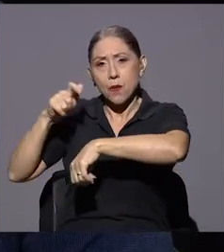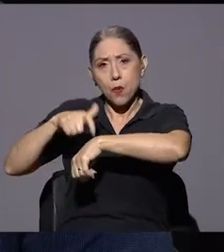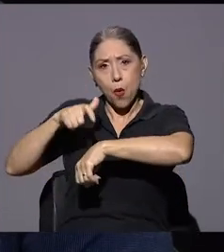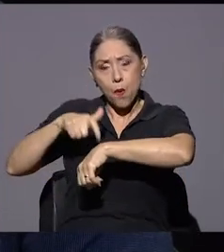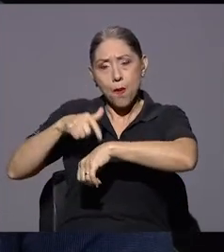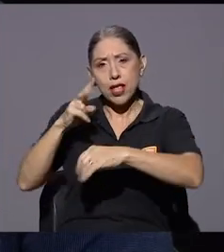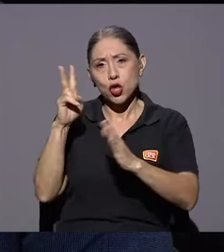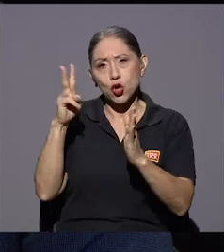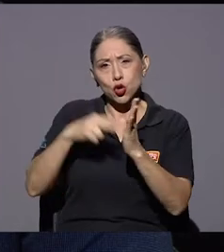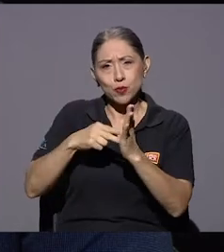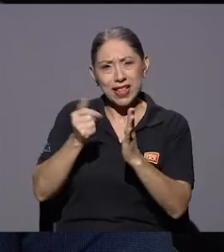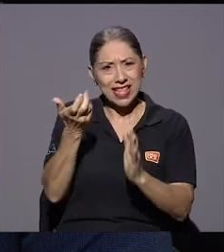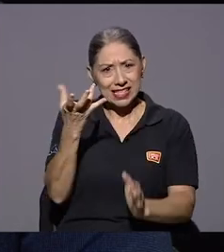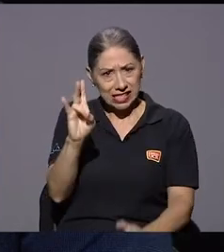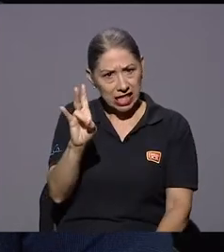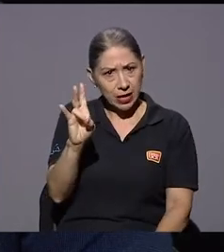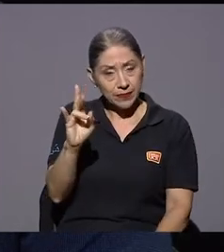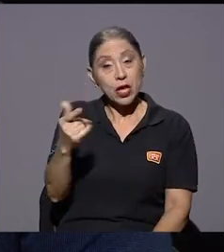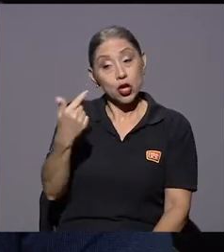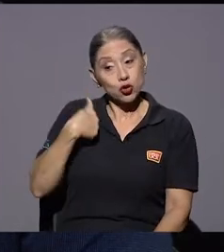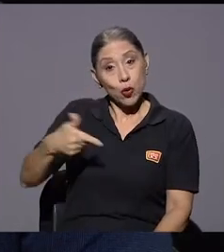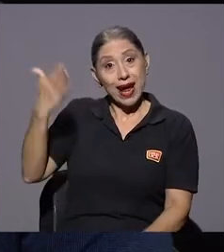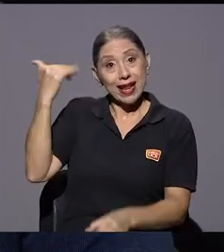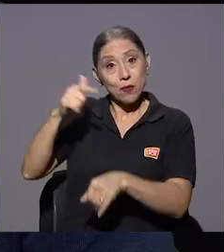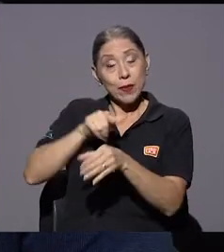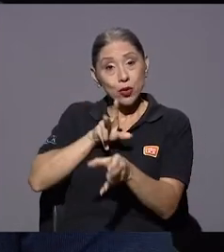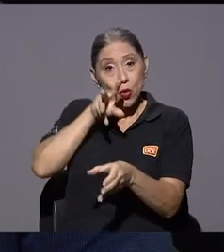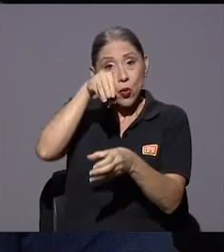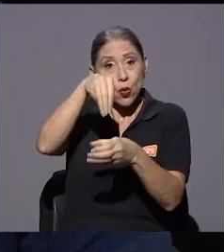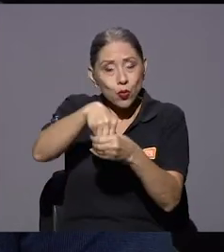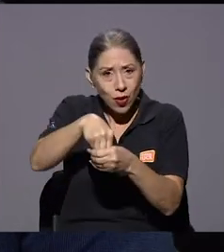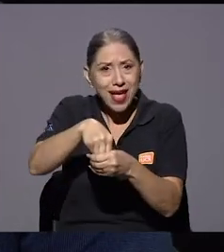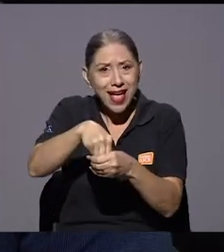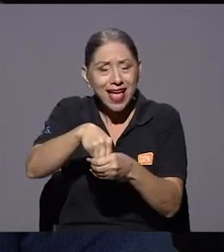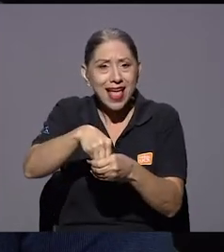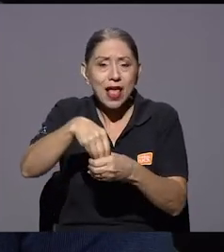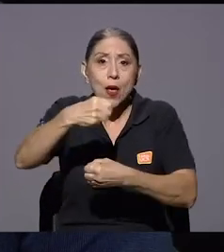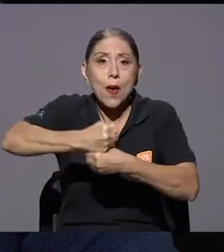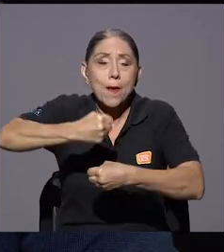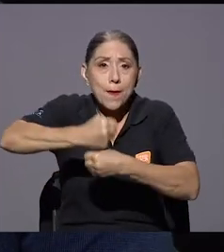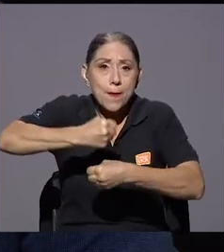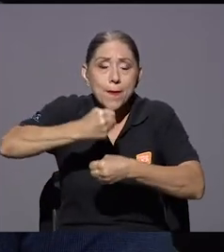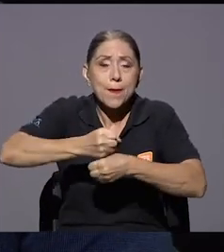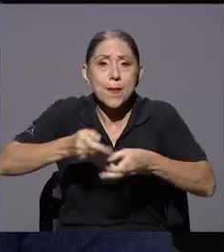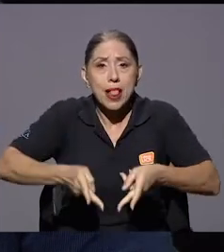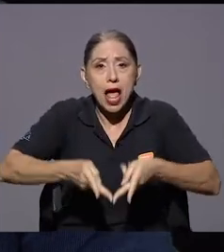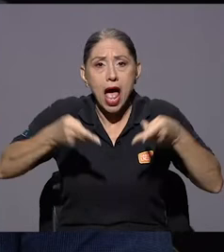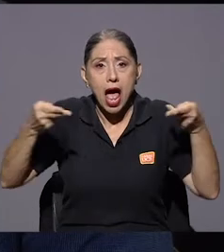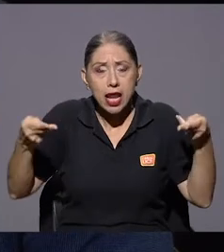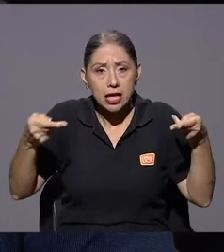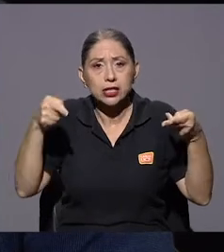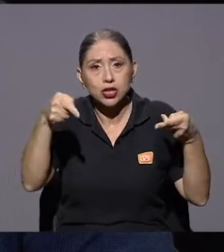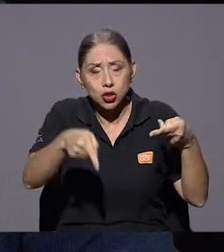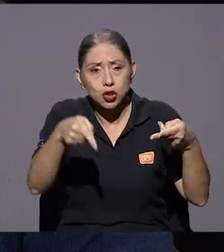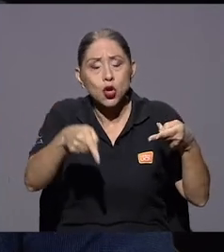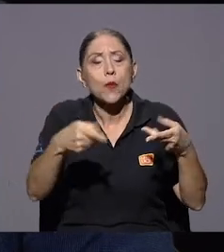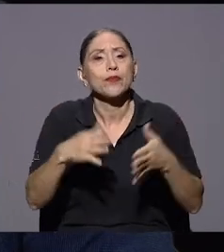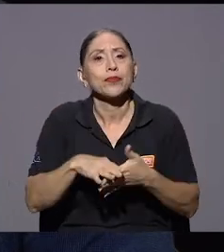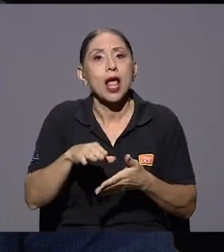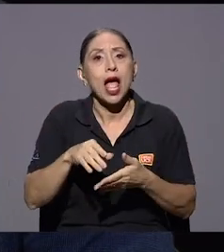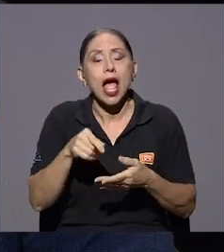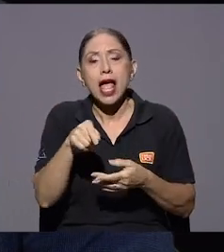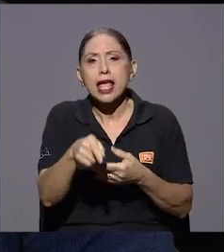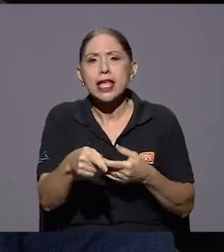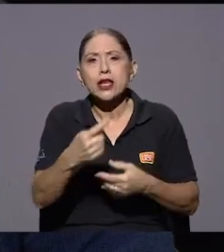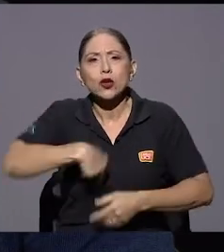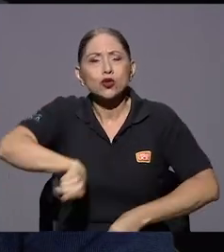momento en 2017 yo formaba parte de la editoría digital del periódico La Nación y nos planteamos un poco